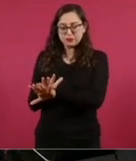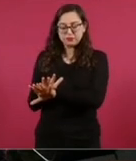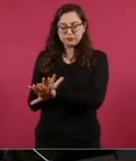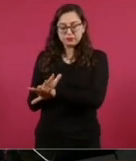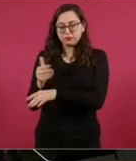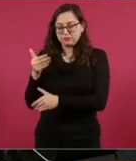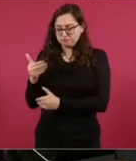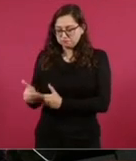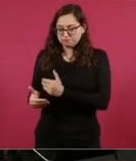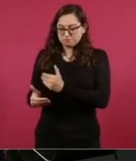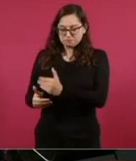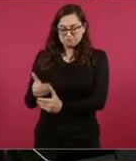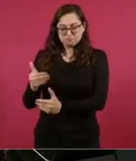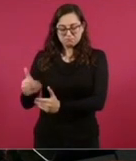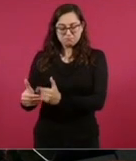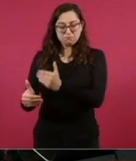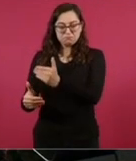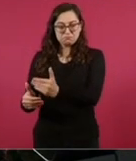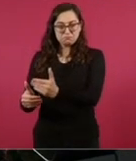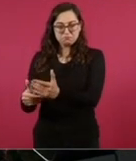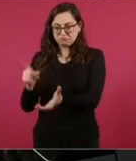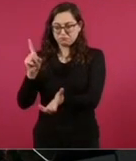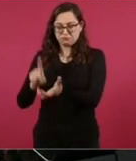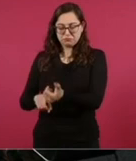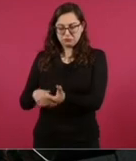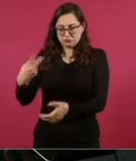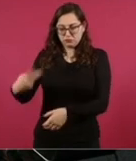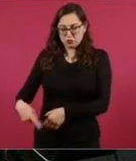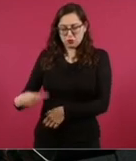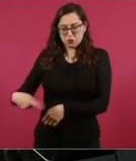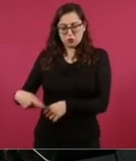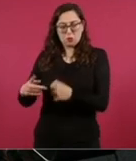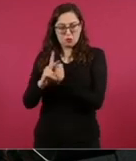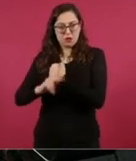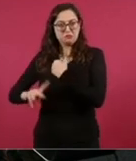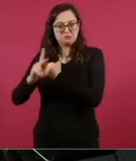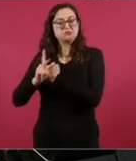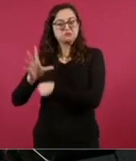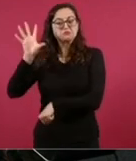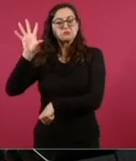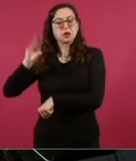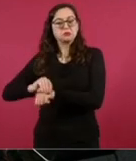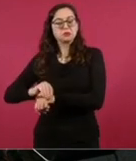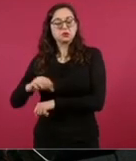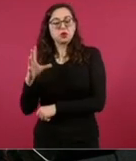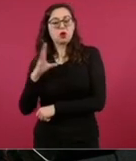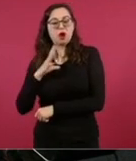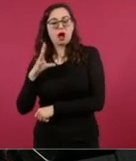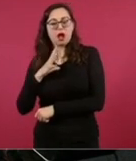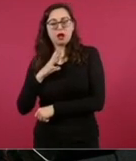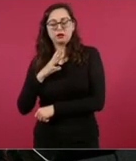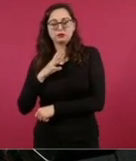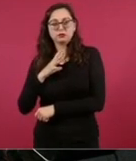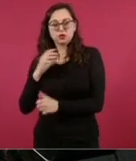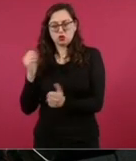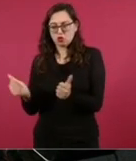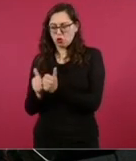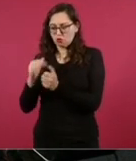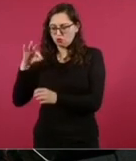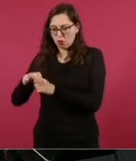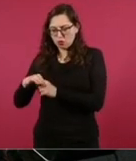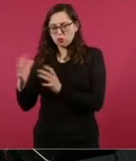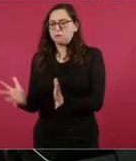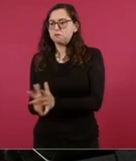procedimientos democráticos consagrados en la Constitución Política de los Estados Unidos